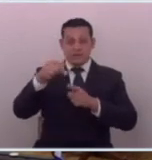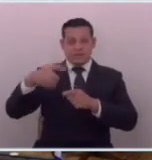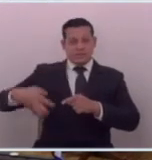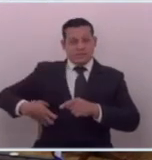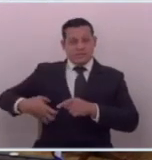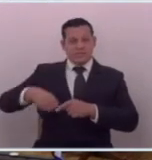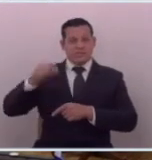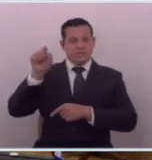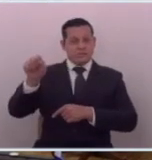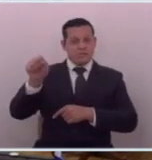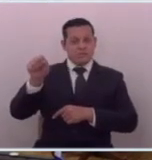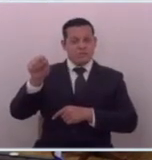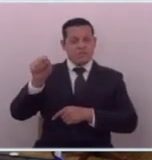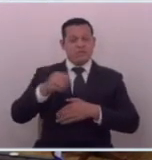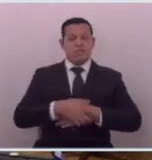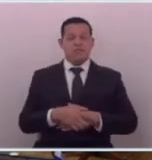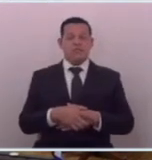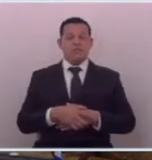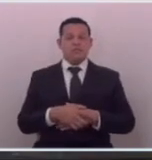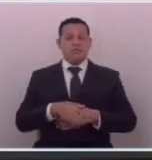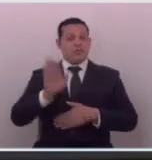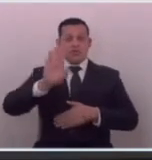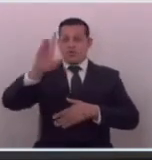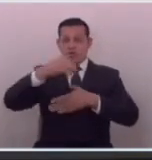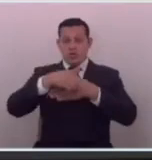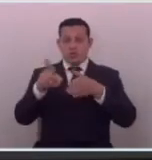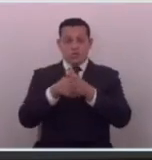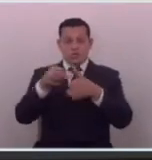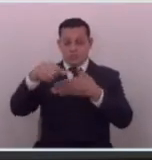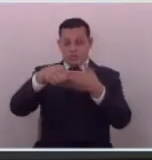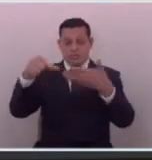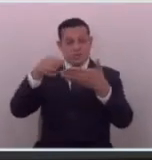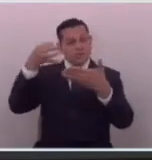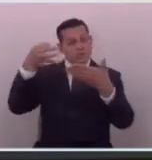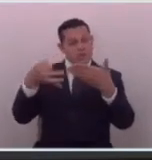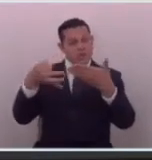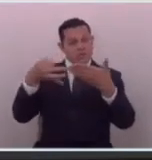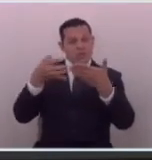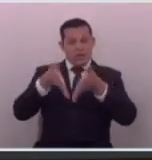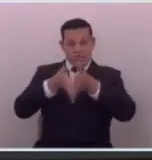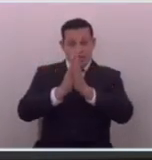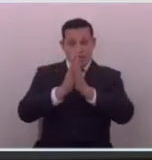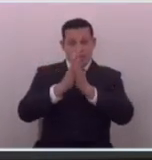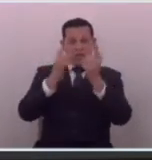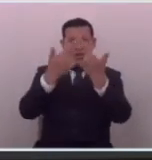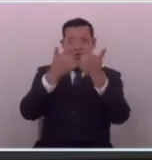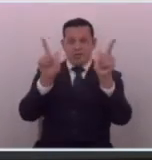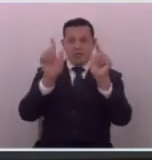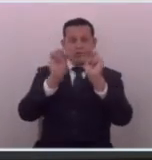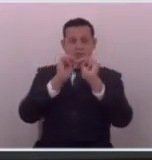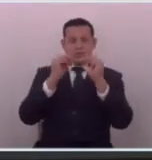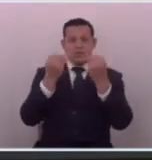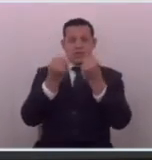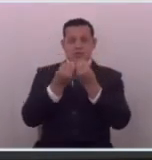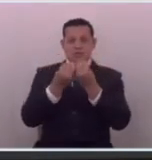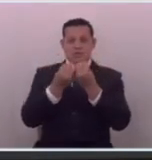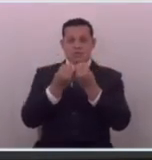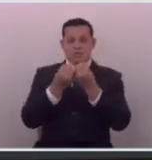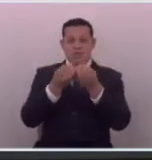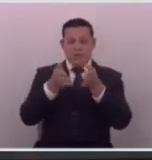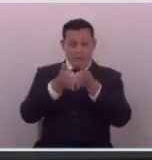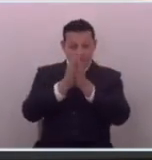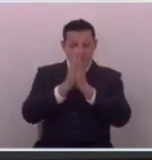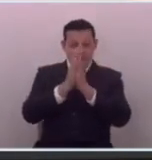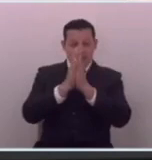mintiendo ningún diputado de esta asamblea legislativa ha pedido que se liberen criminales hemos